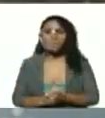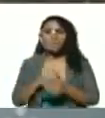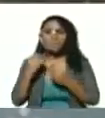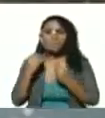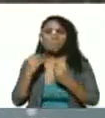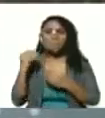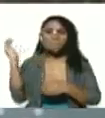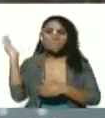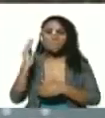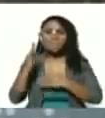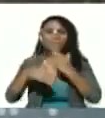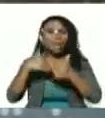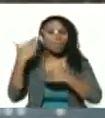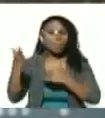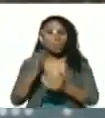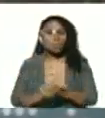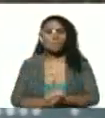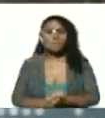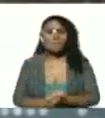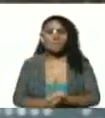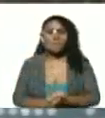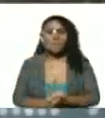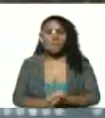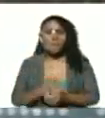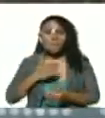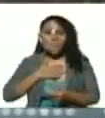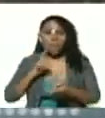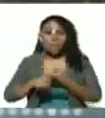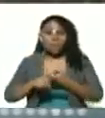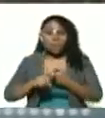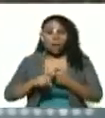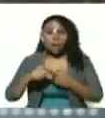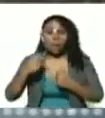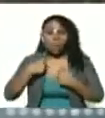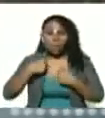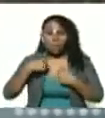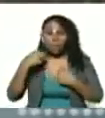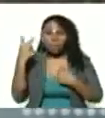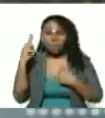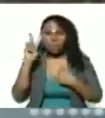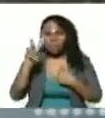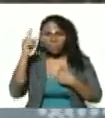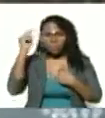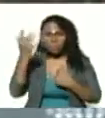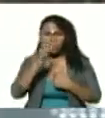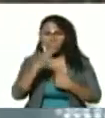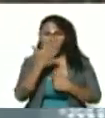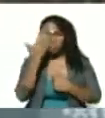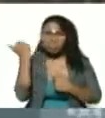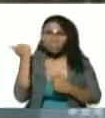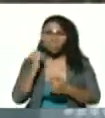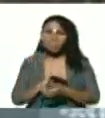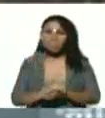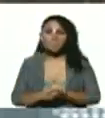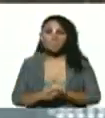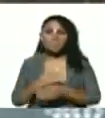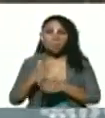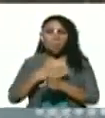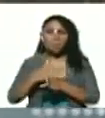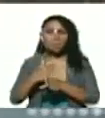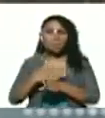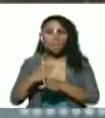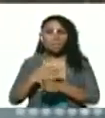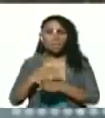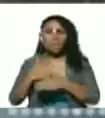vino después Silvia y yo estuvimos hace dos días compartiendo con Rosa Virginia Chávez